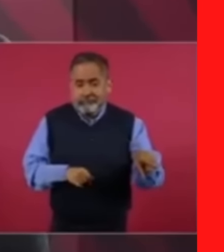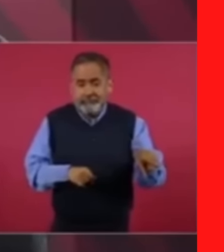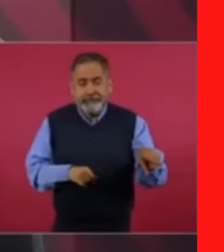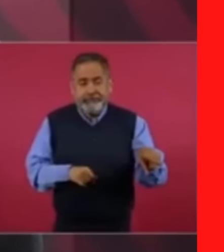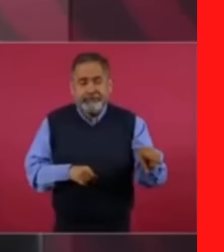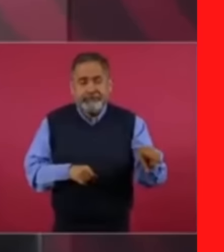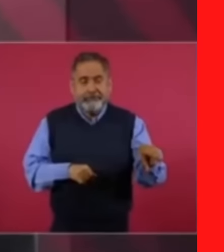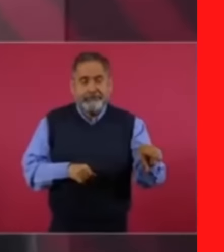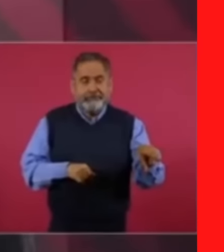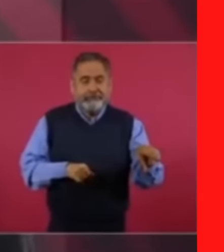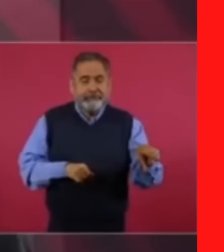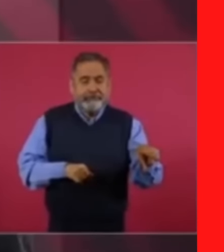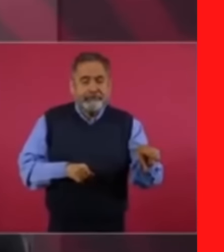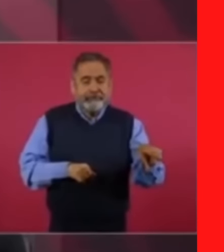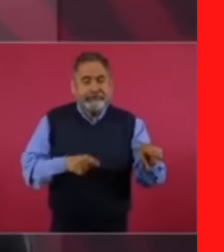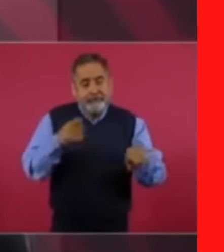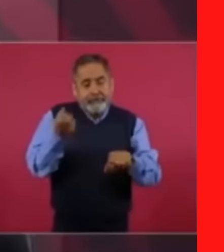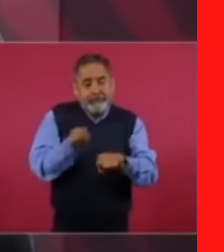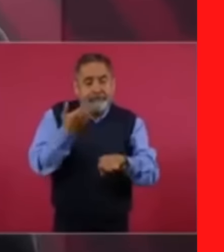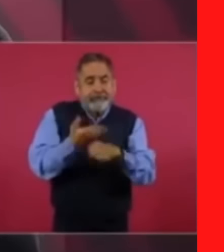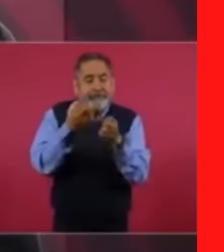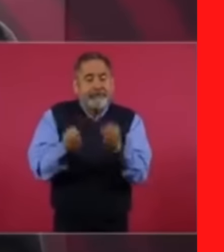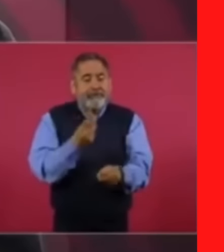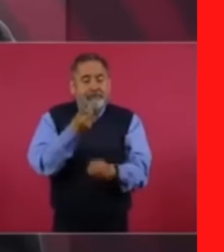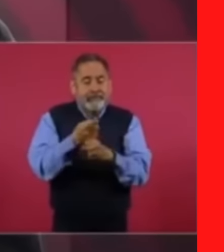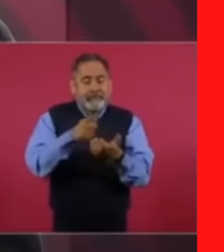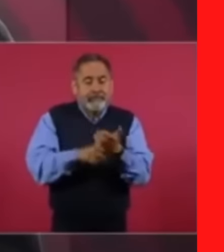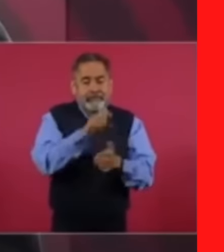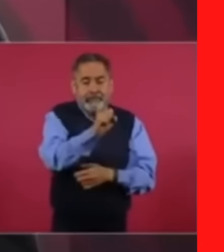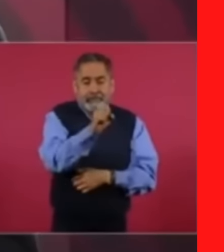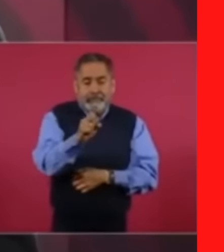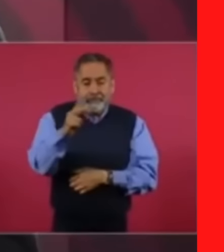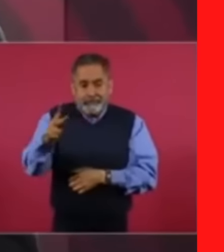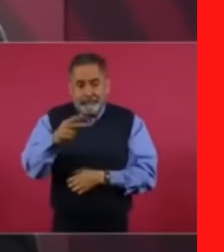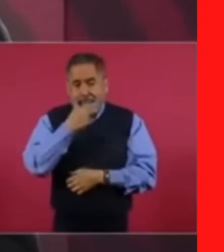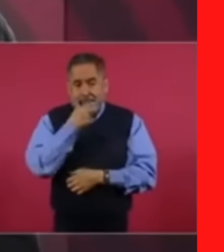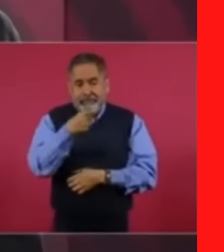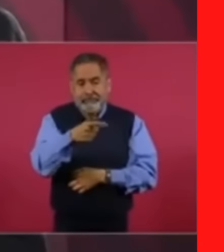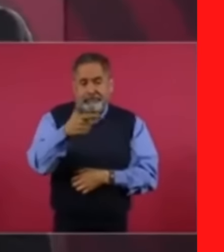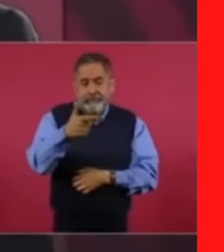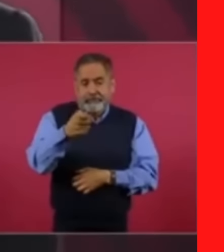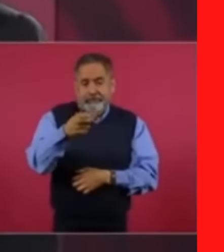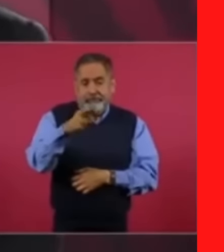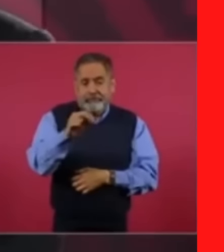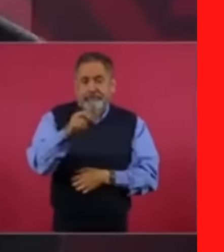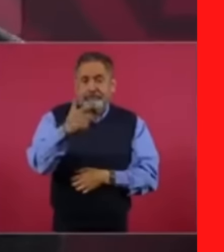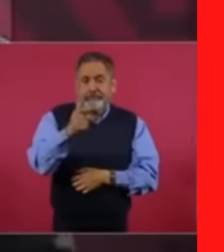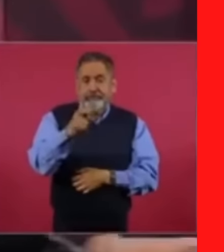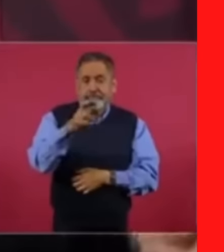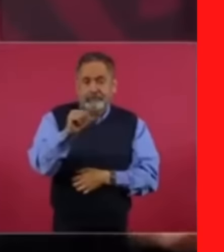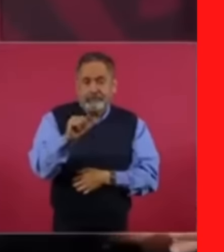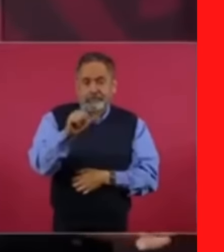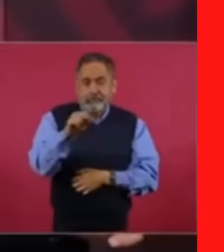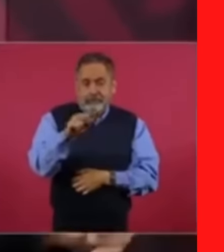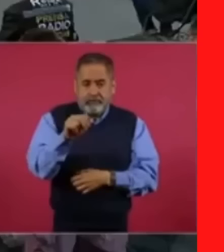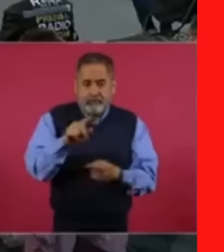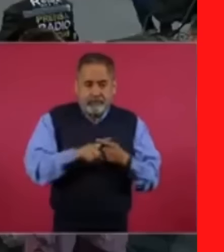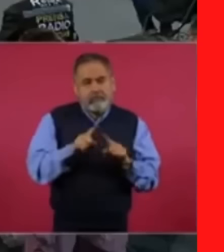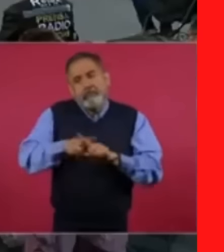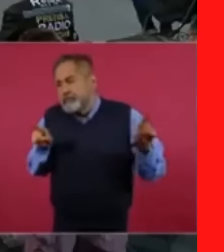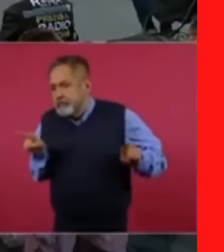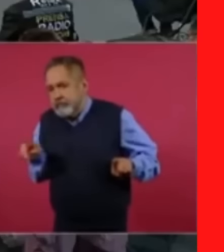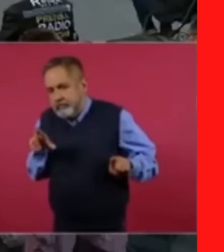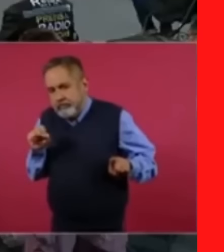cuando el secretario de Seguridad Pública era García Luna, no Rosa